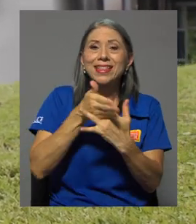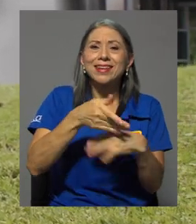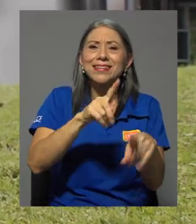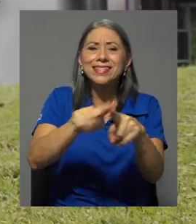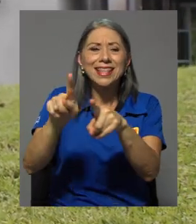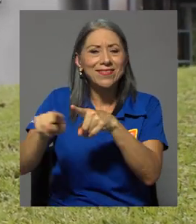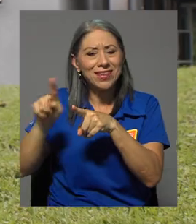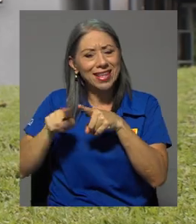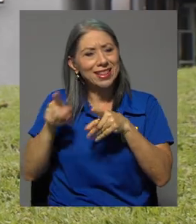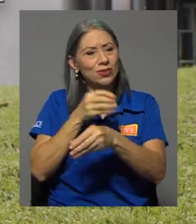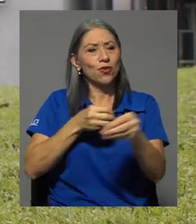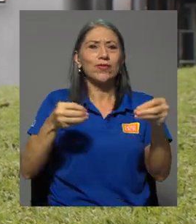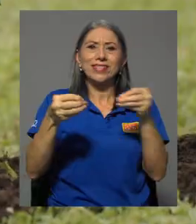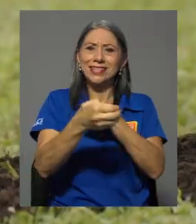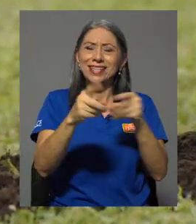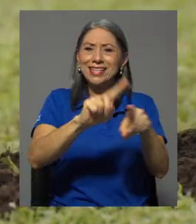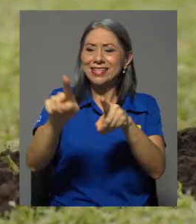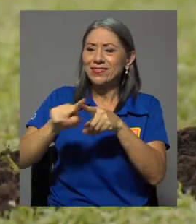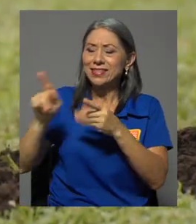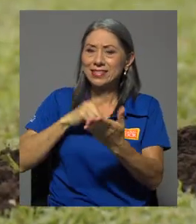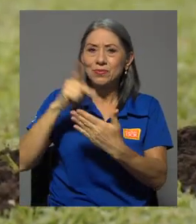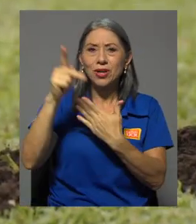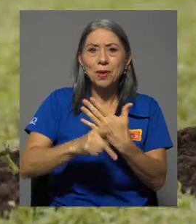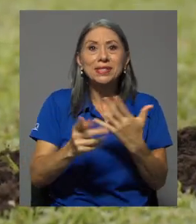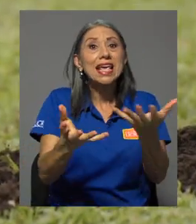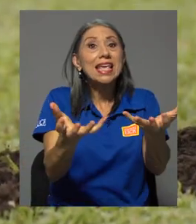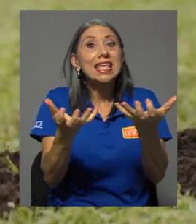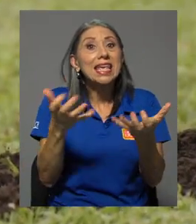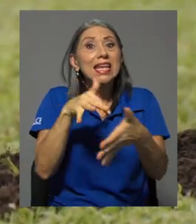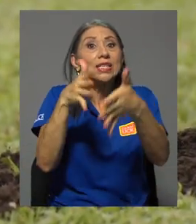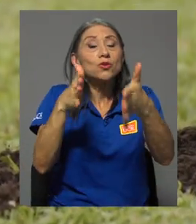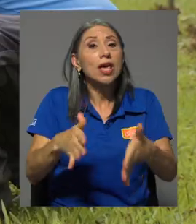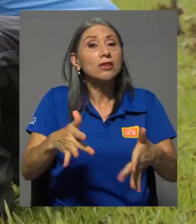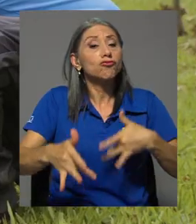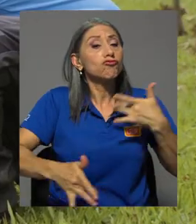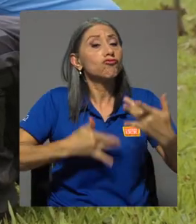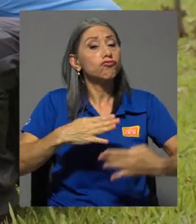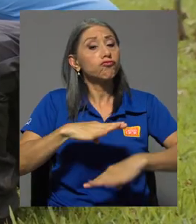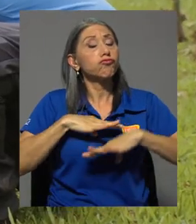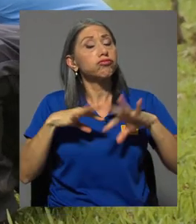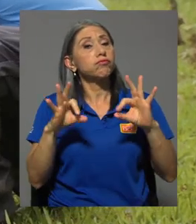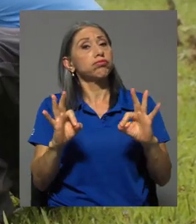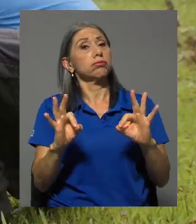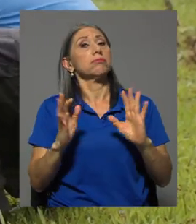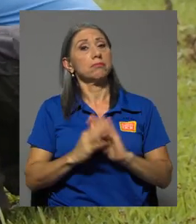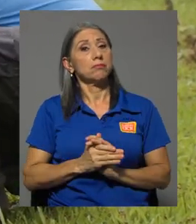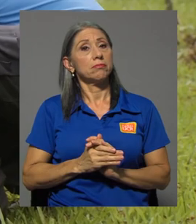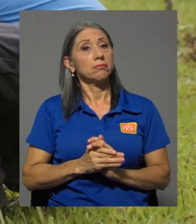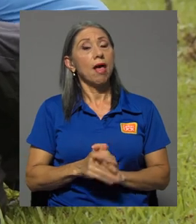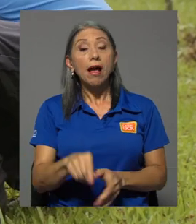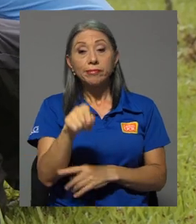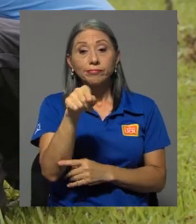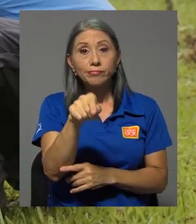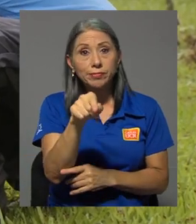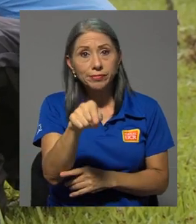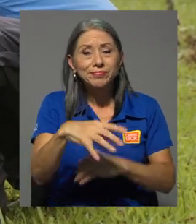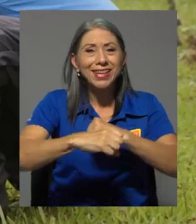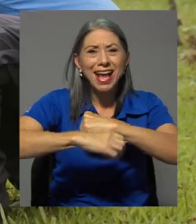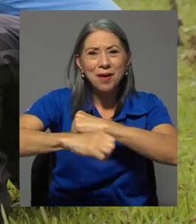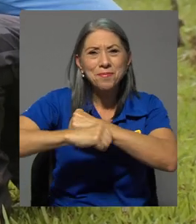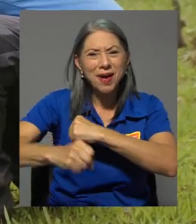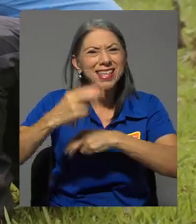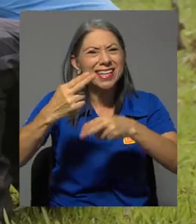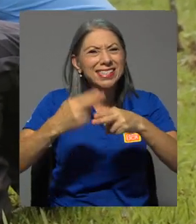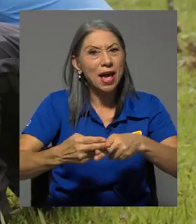sus diferentes oficinas y programas busca el bienestar del estudiantado y es precisamente en esta línea que la